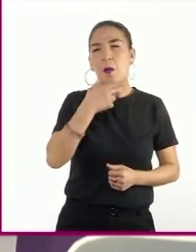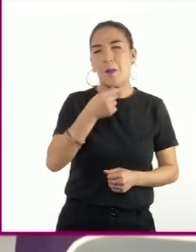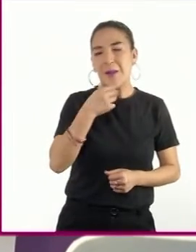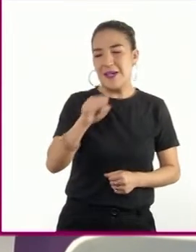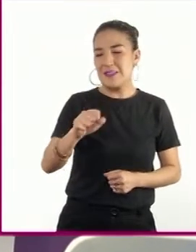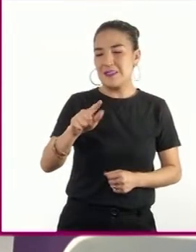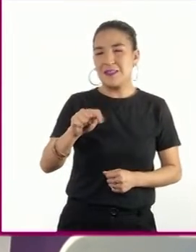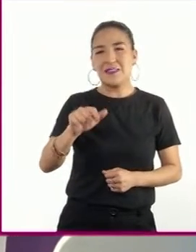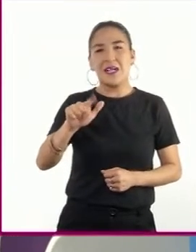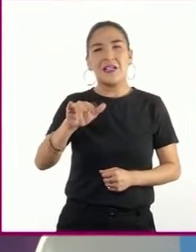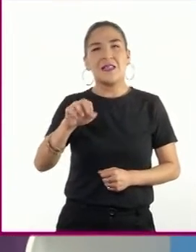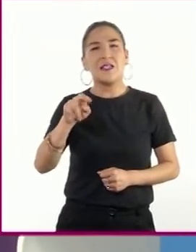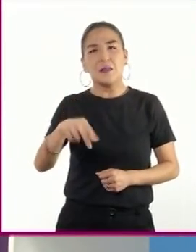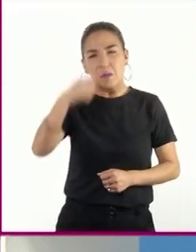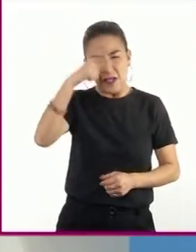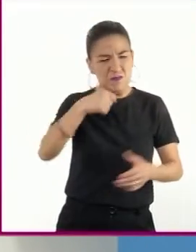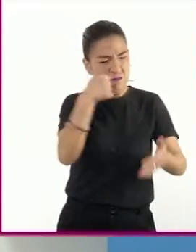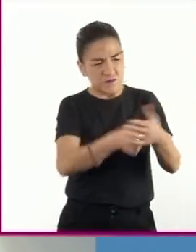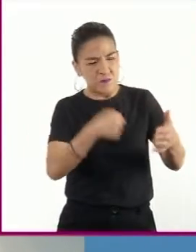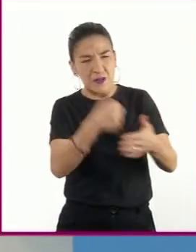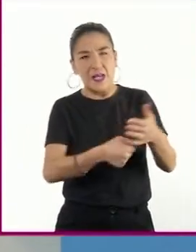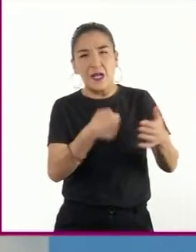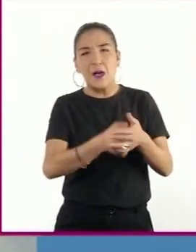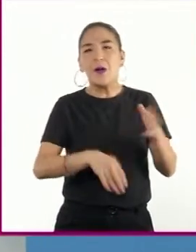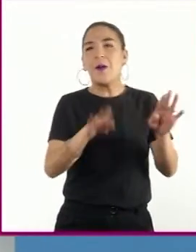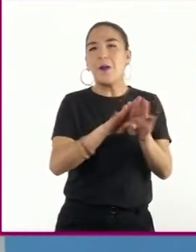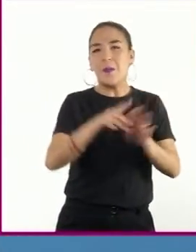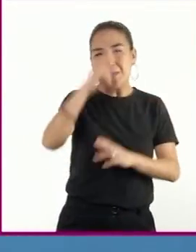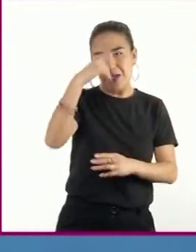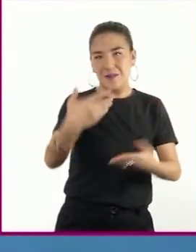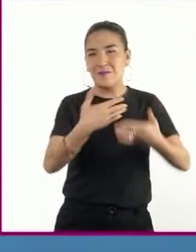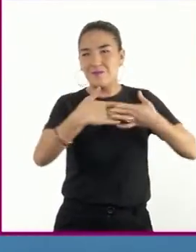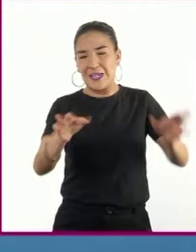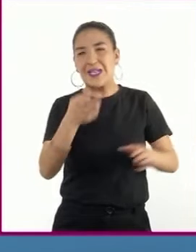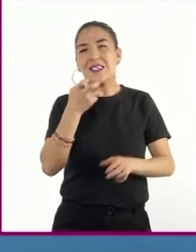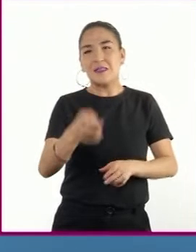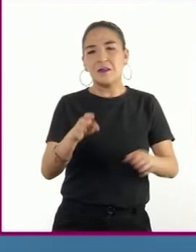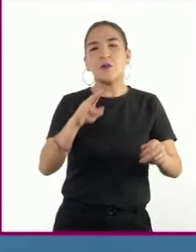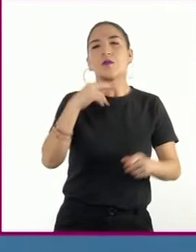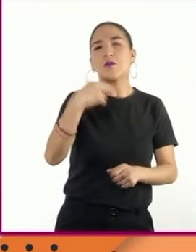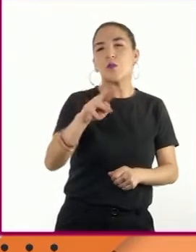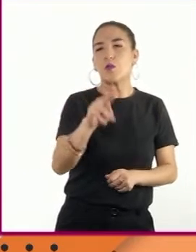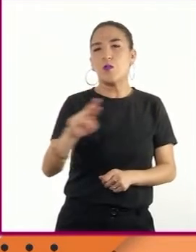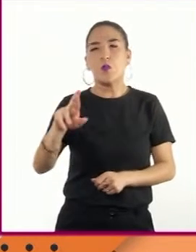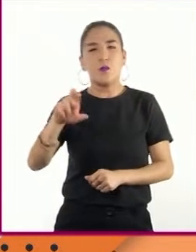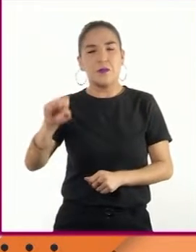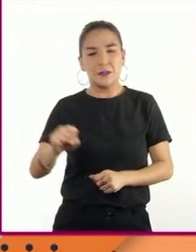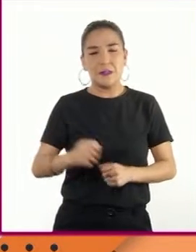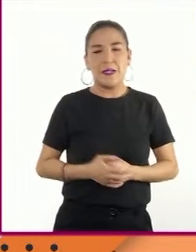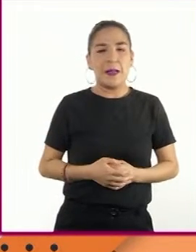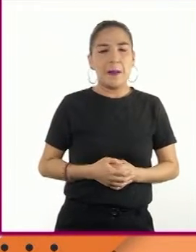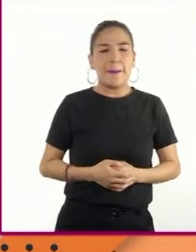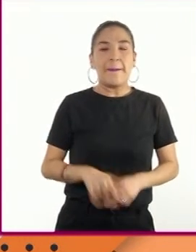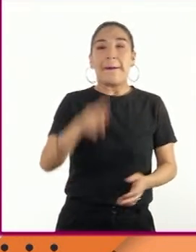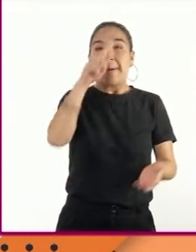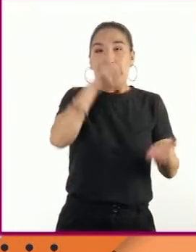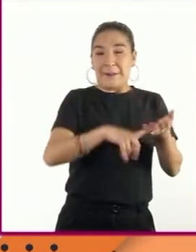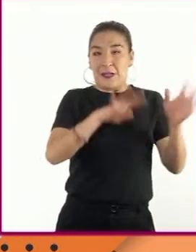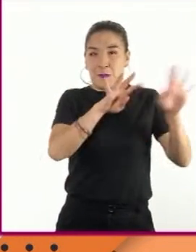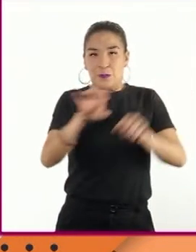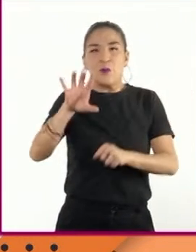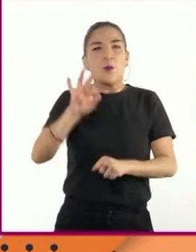abrir un frente occidental y así aliviar la presión sobre la URSS. En 1944,